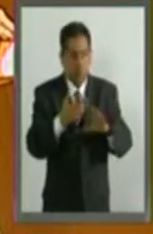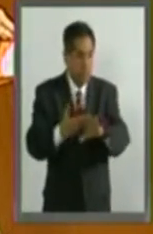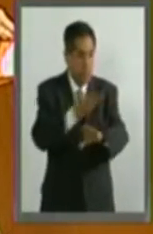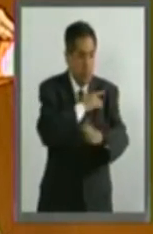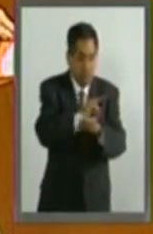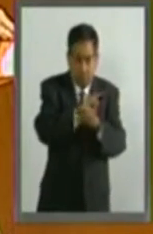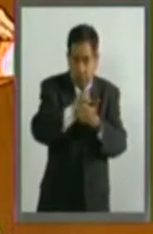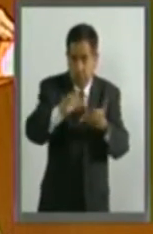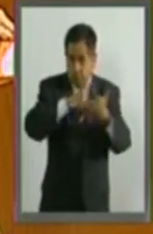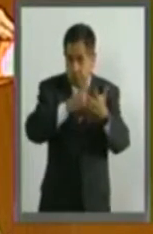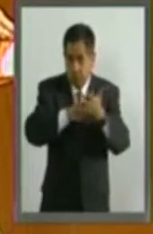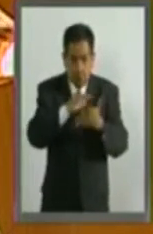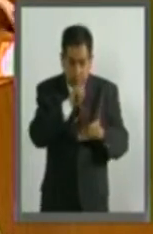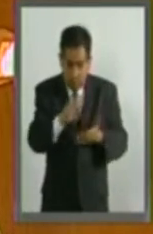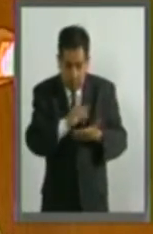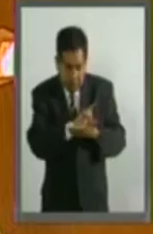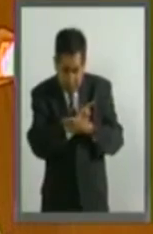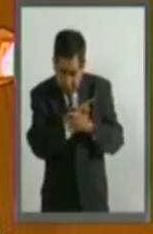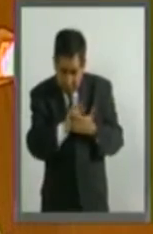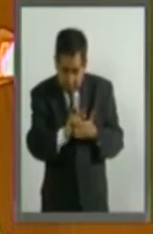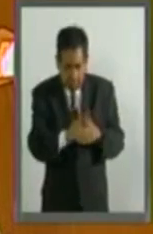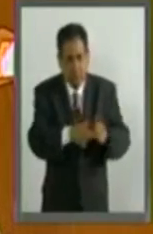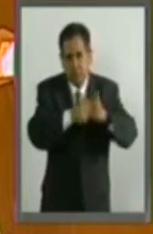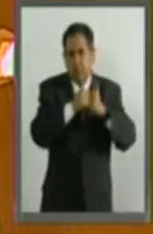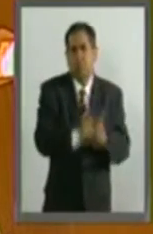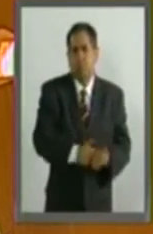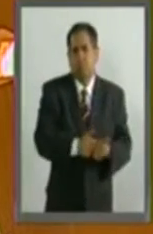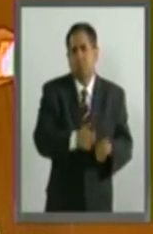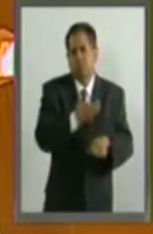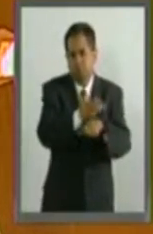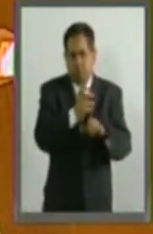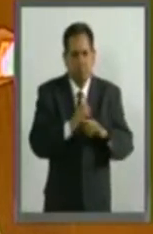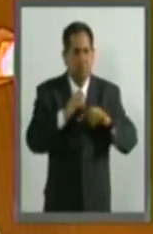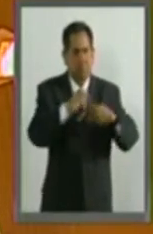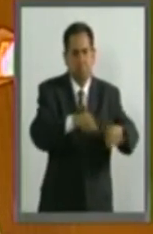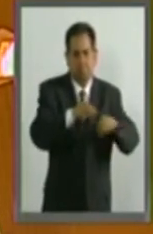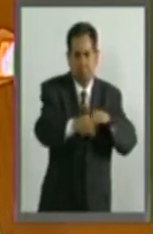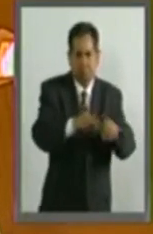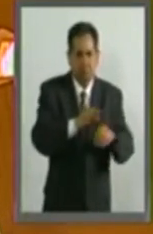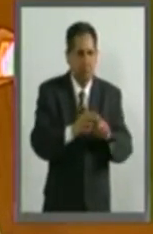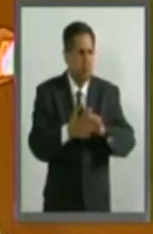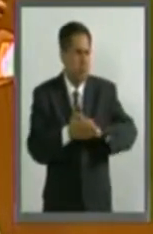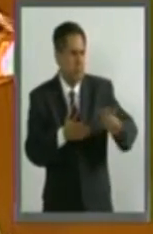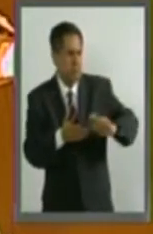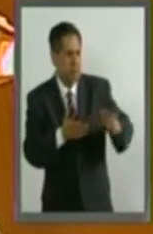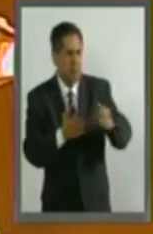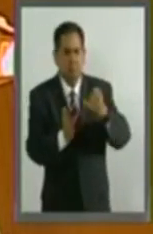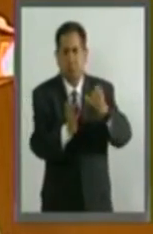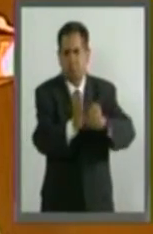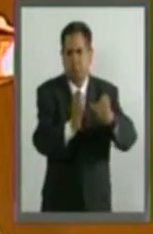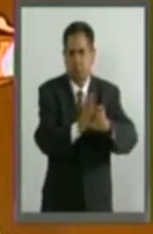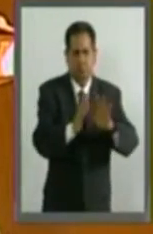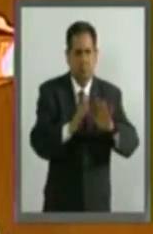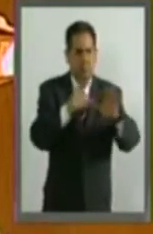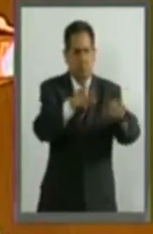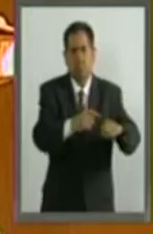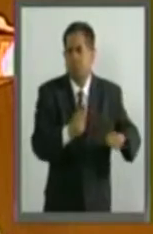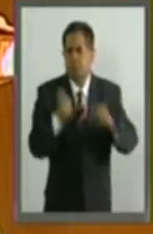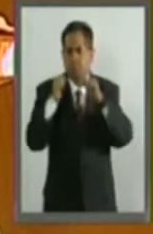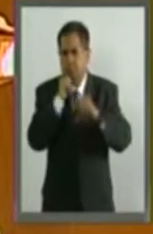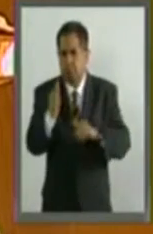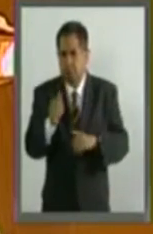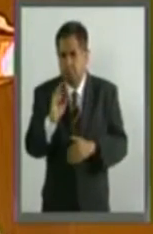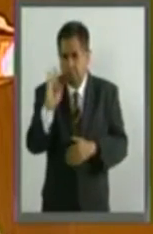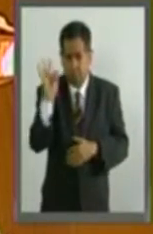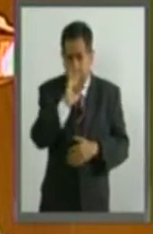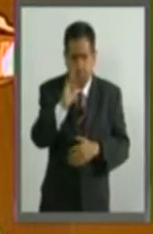criminales permanecer en Estados Unidos, tener un empleo y pagar impuestos sin preocuparse por ser deportados. Si